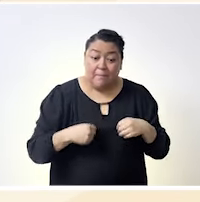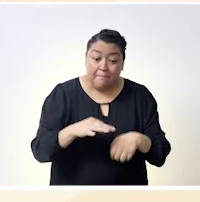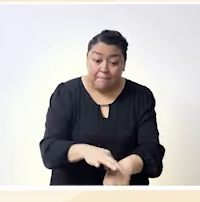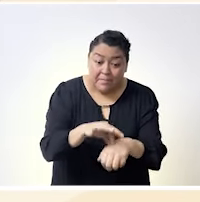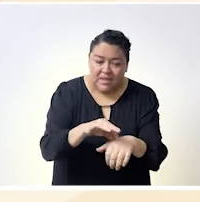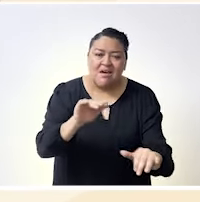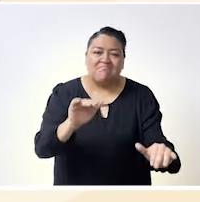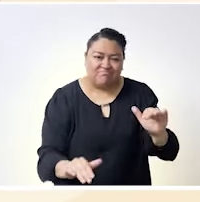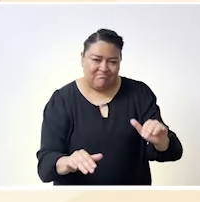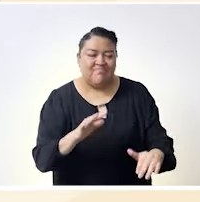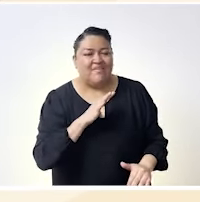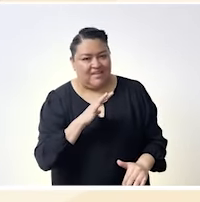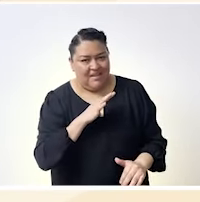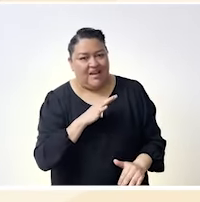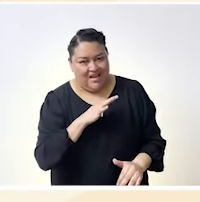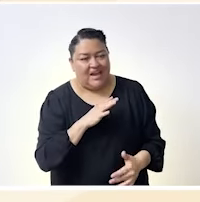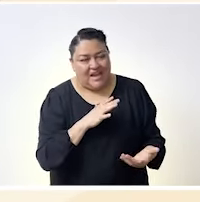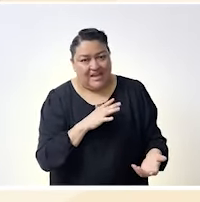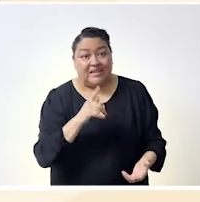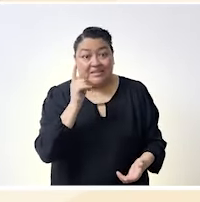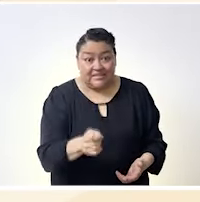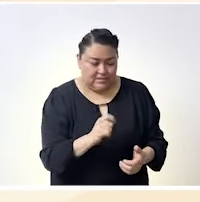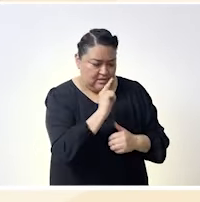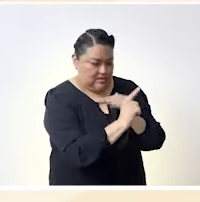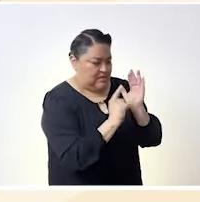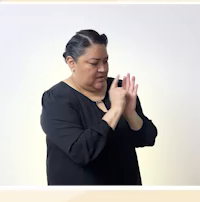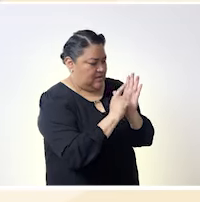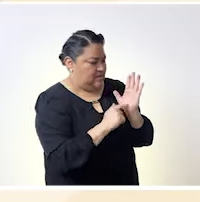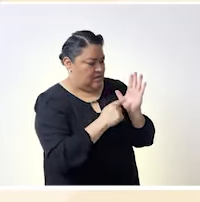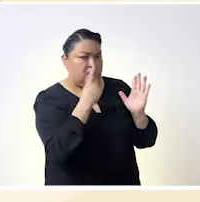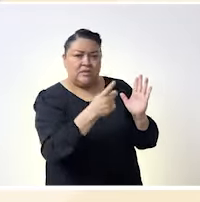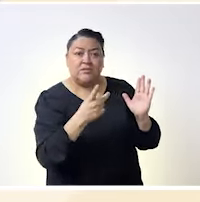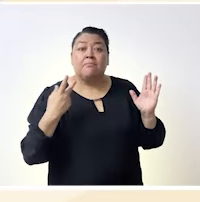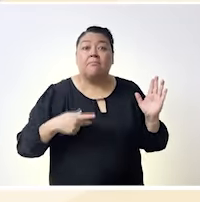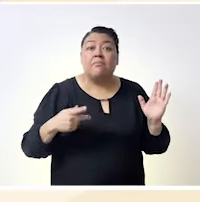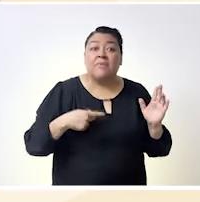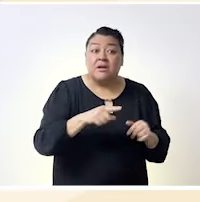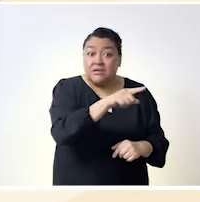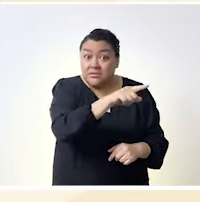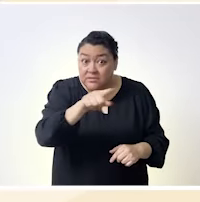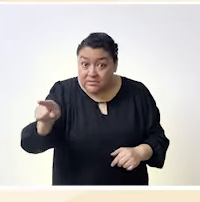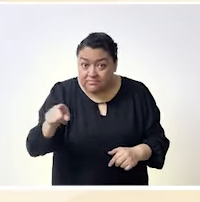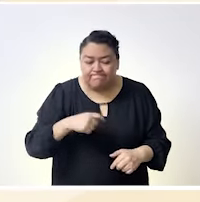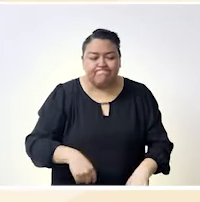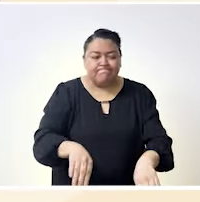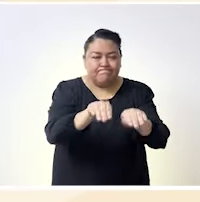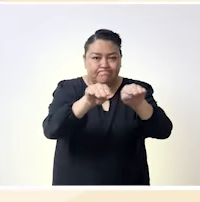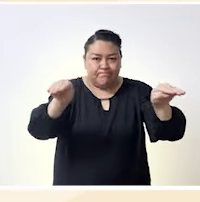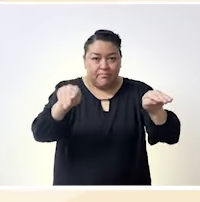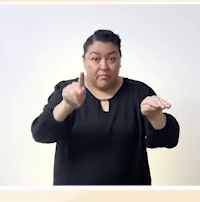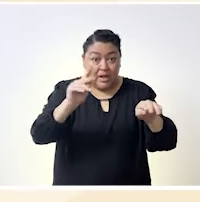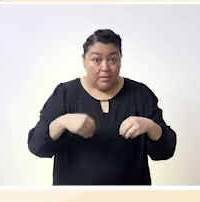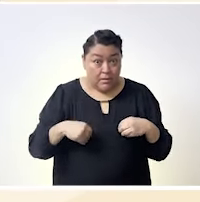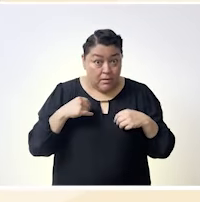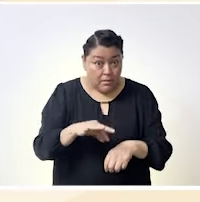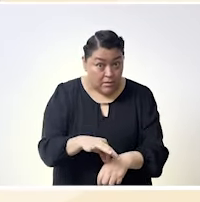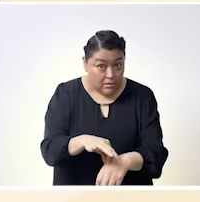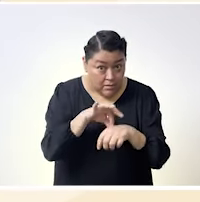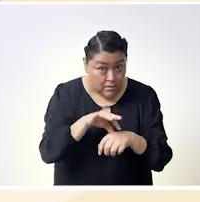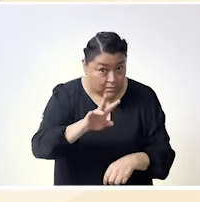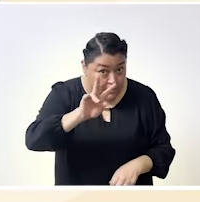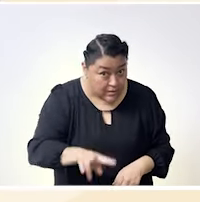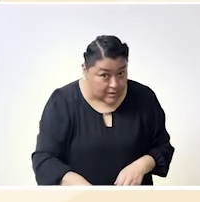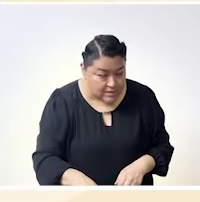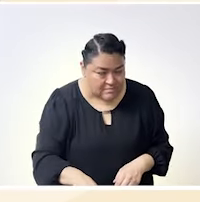la desigualdad en los hechos el que esté escrito en una ley que todas somos iguales todas las personas somos iguales no significa que en lo material